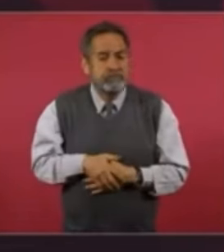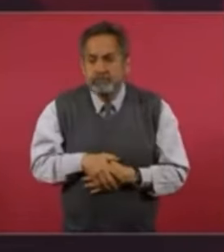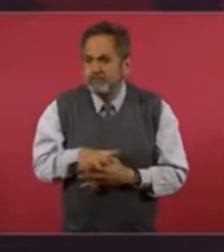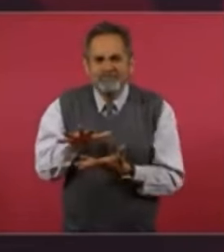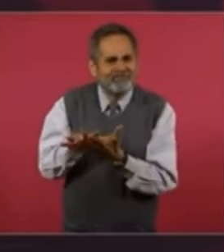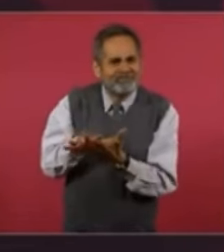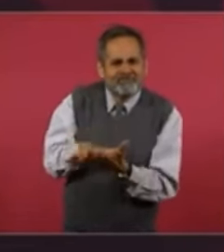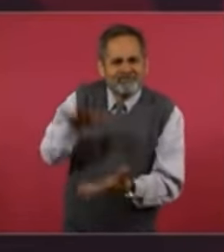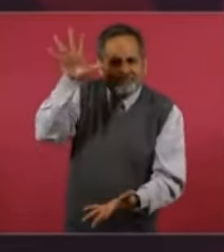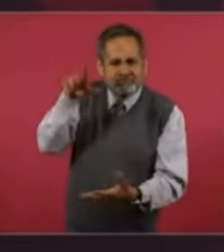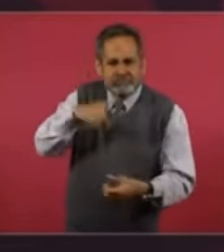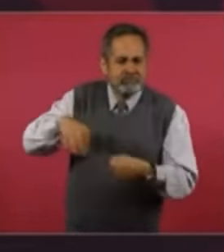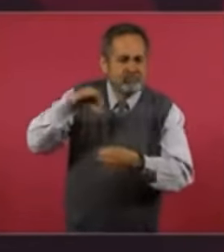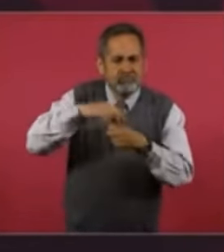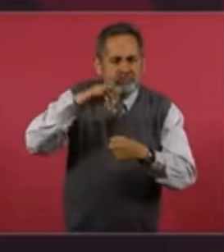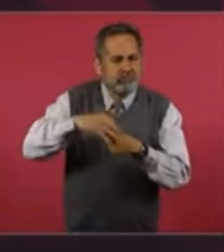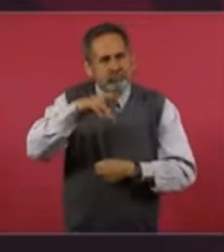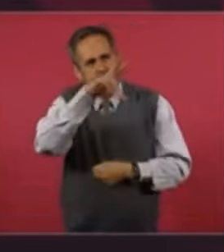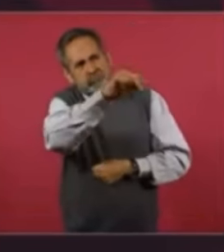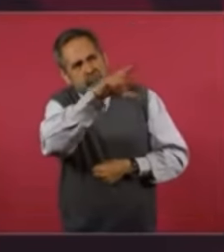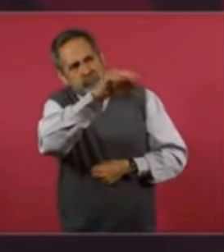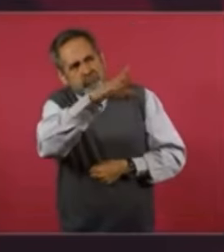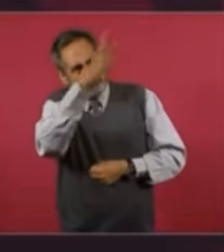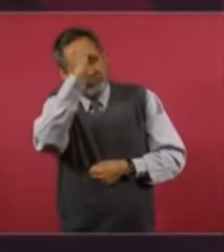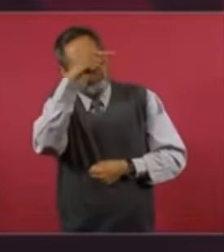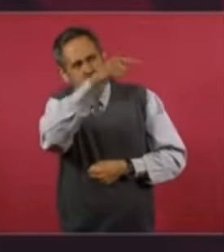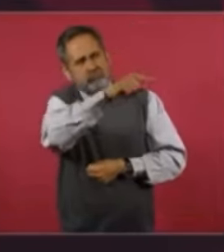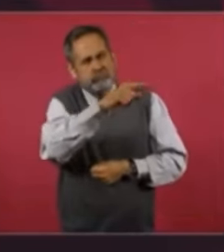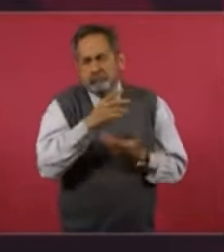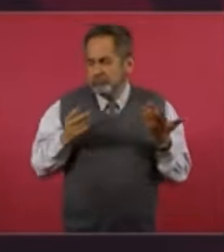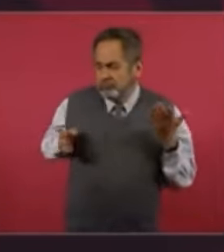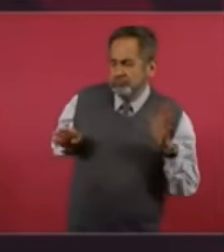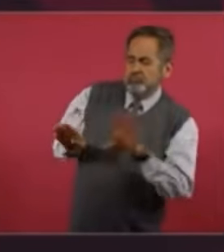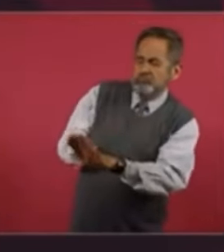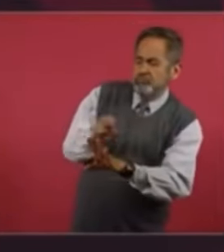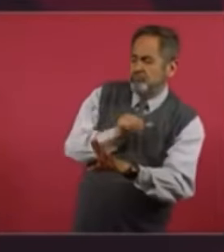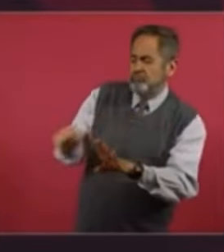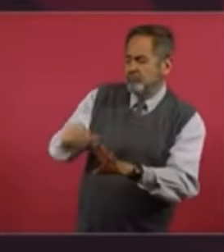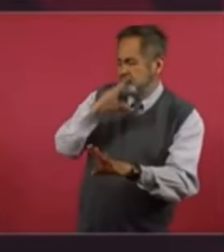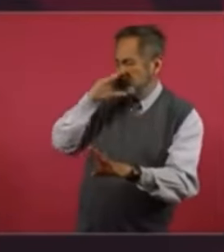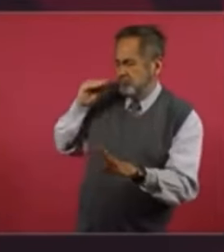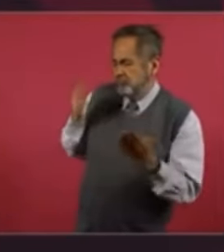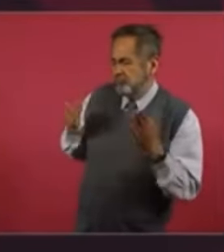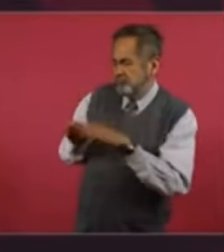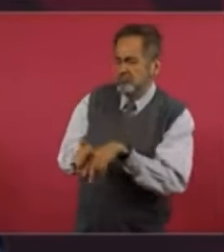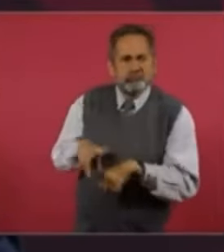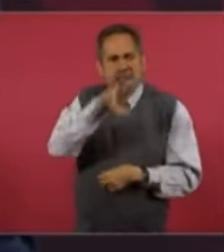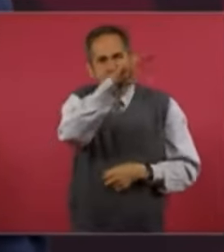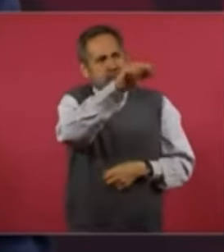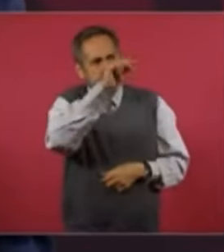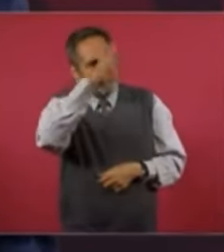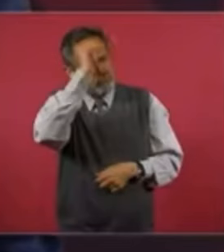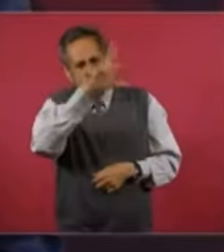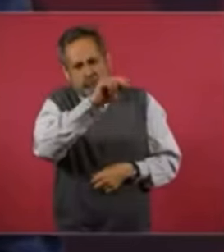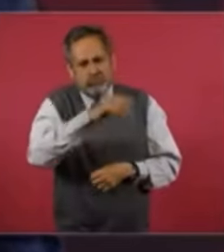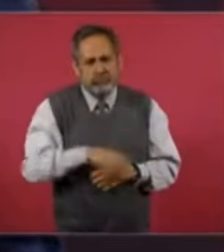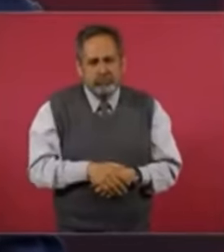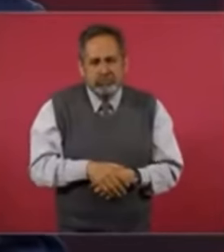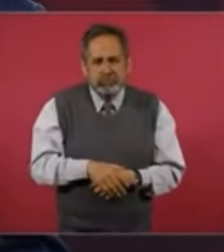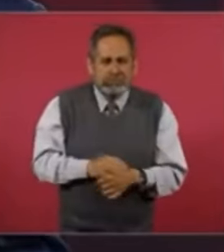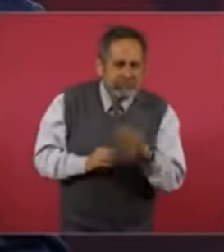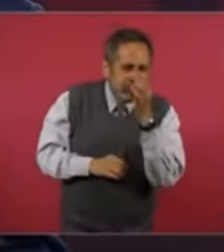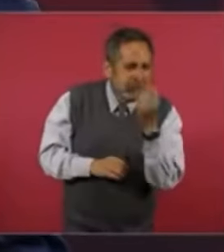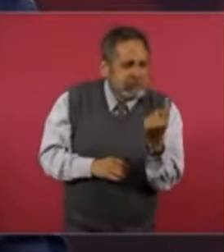vota en contra del bloqueo a Cuba. Creo que uno o dos